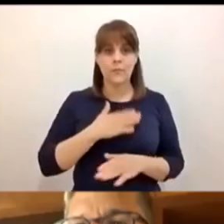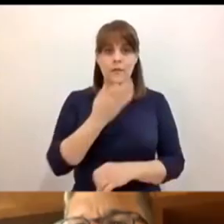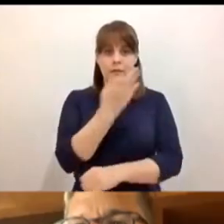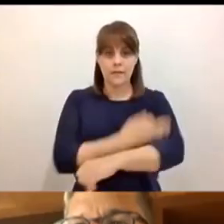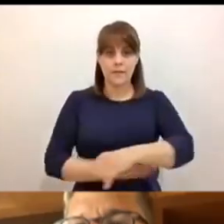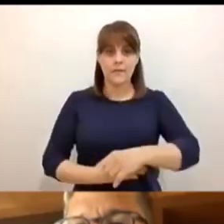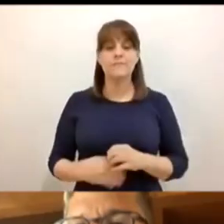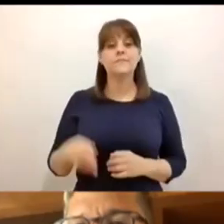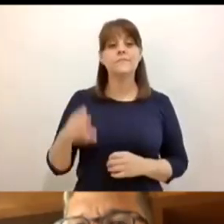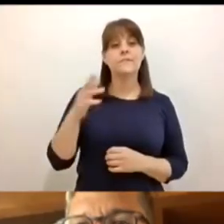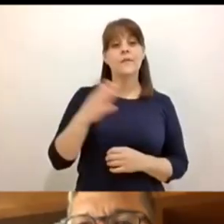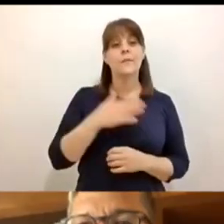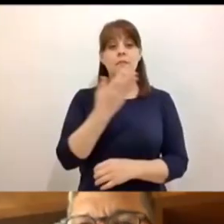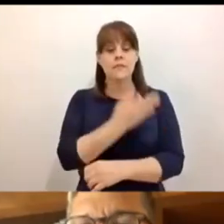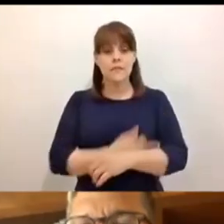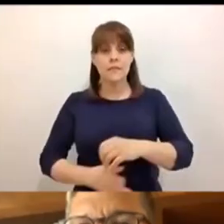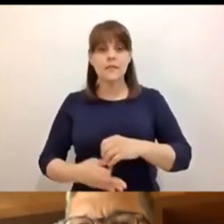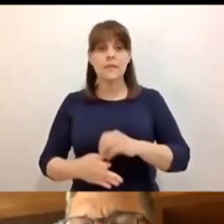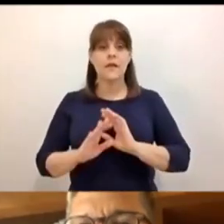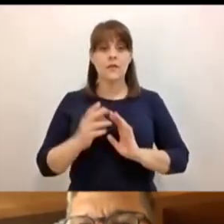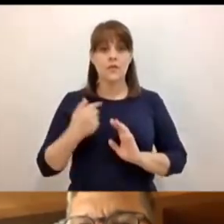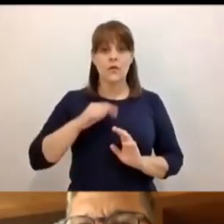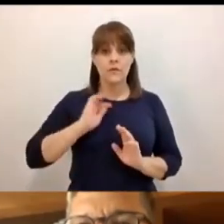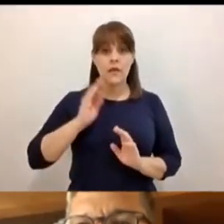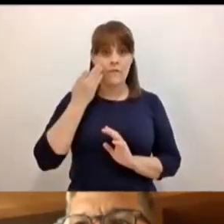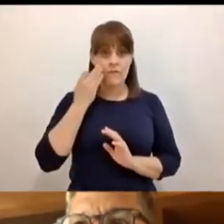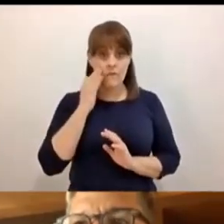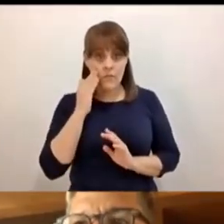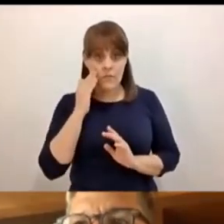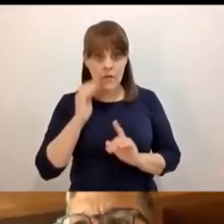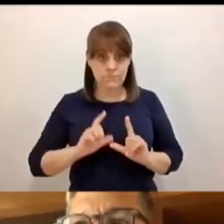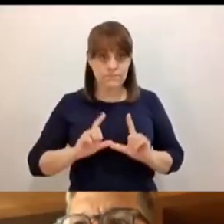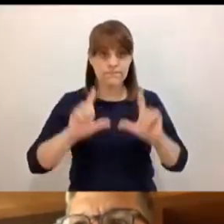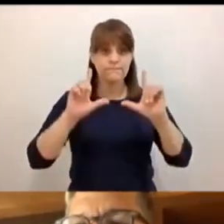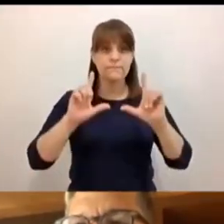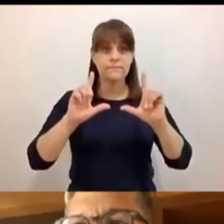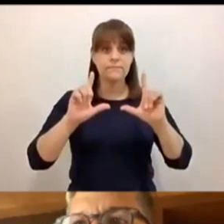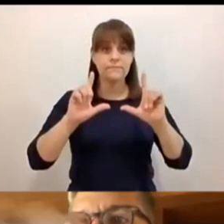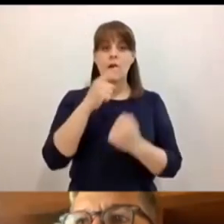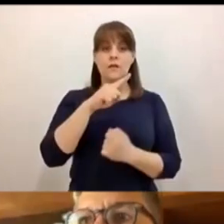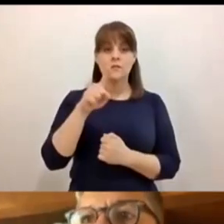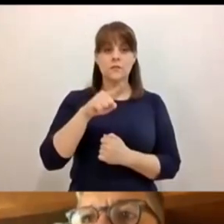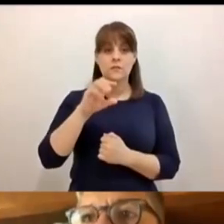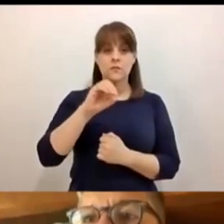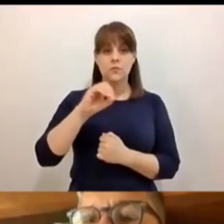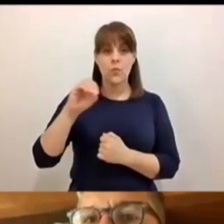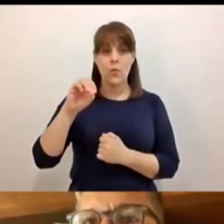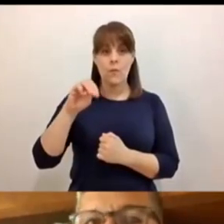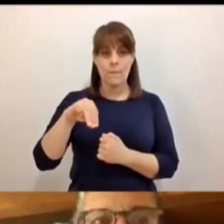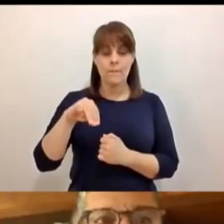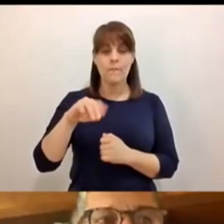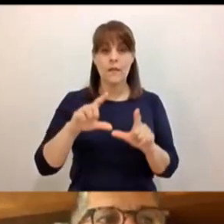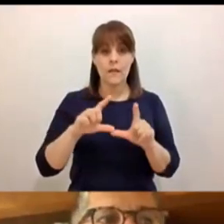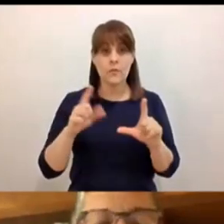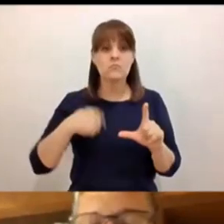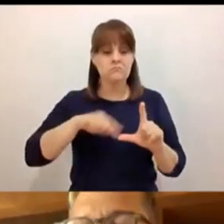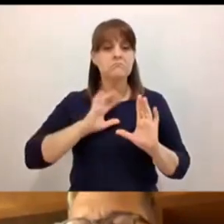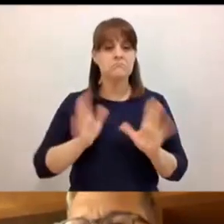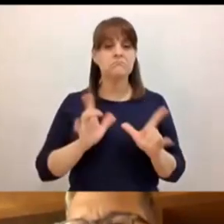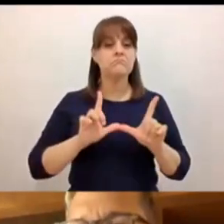Buenas tardes, pues al parecer ya estamos en Facebook Live, también ya estamos en Zoom y estamos listos para